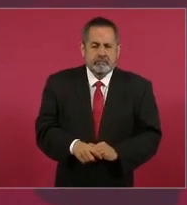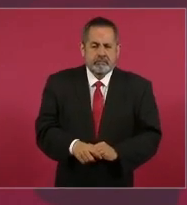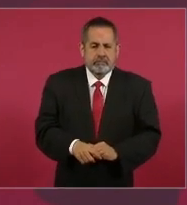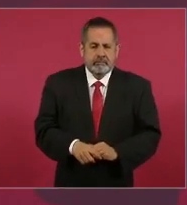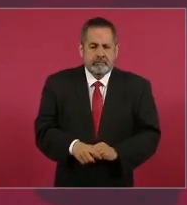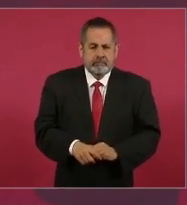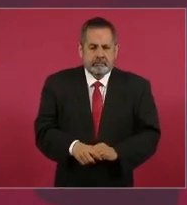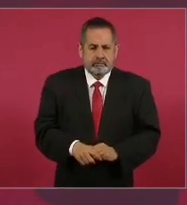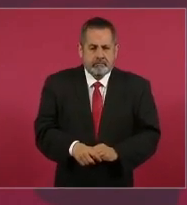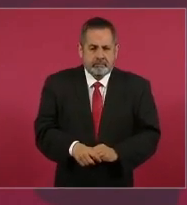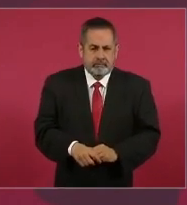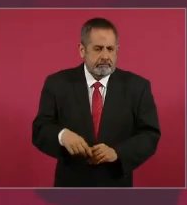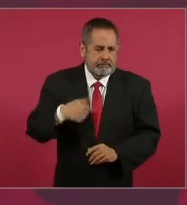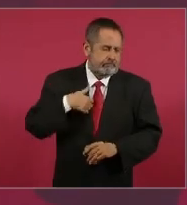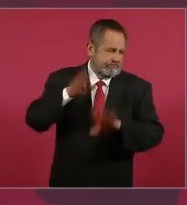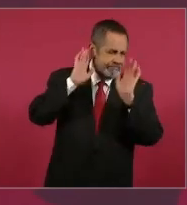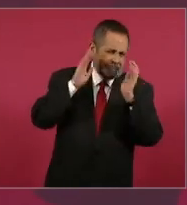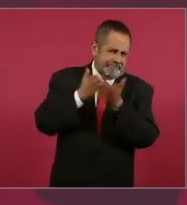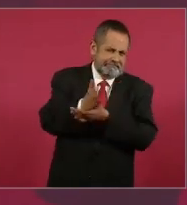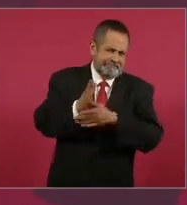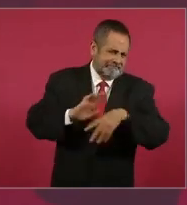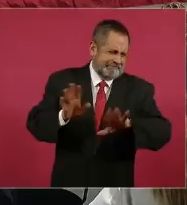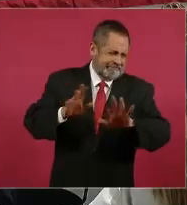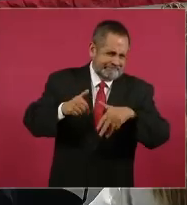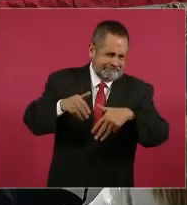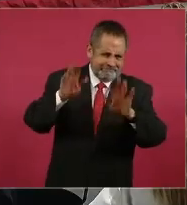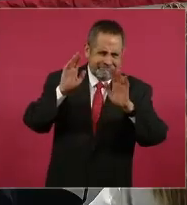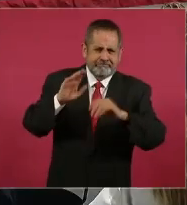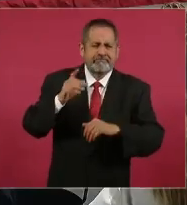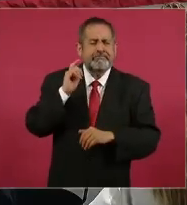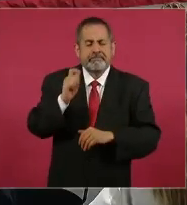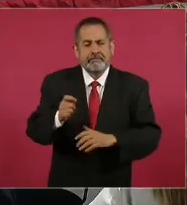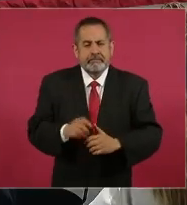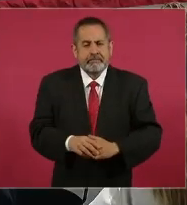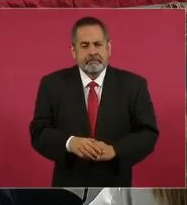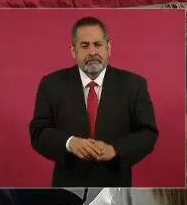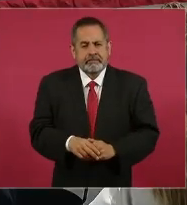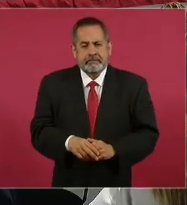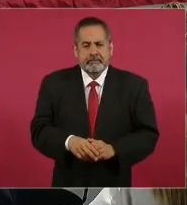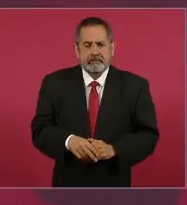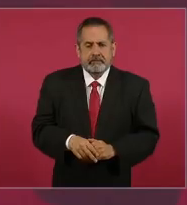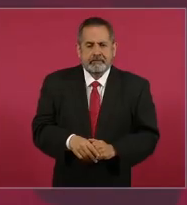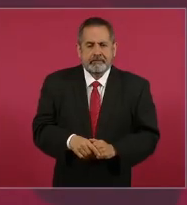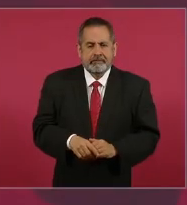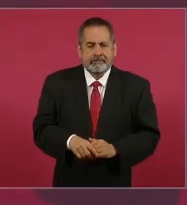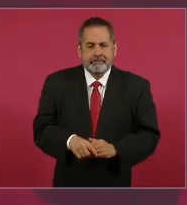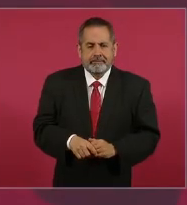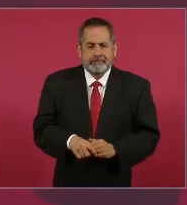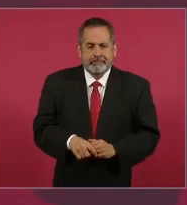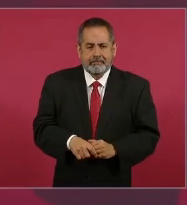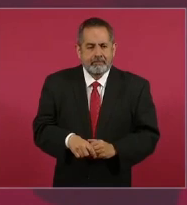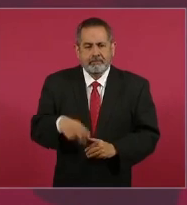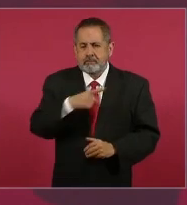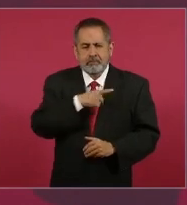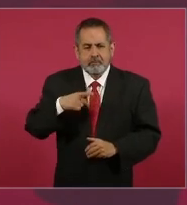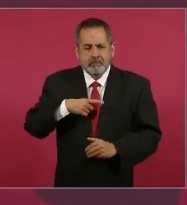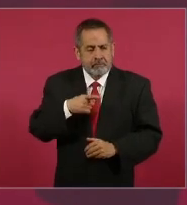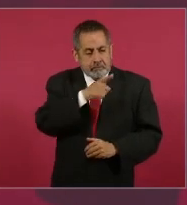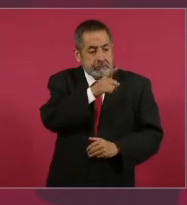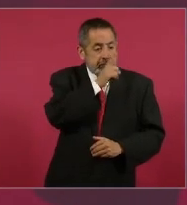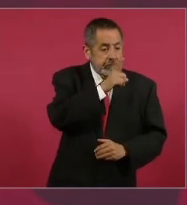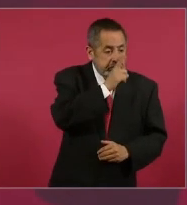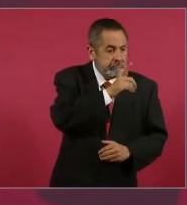No, yo no me meto en eso, pero lo que quiero decir es no debe haber censura,